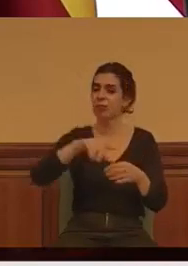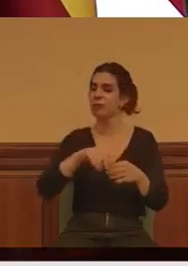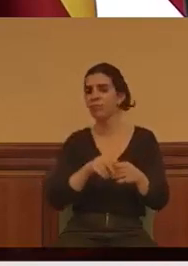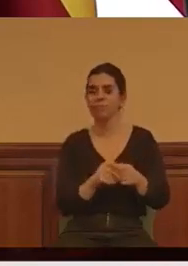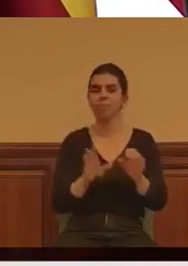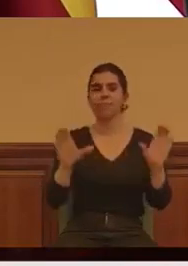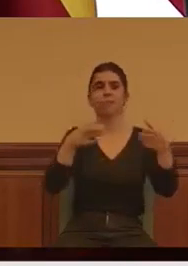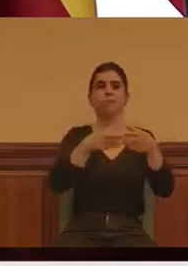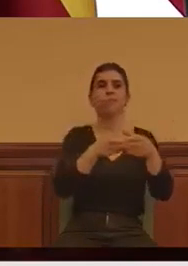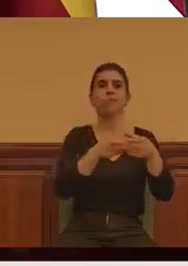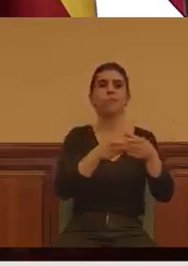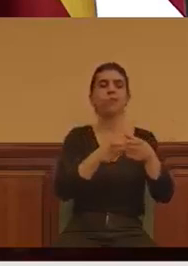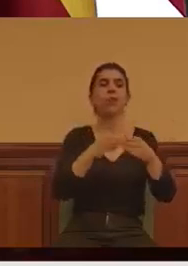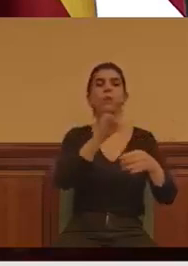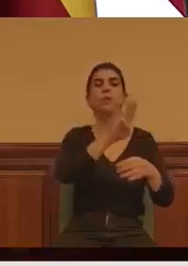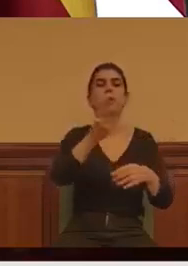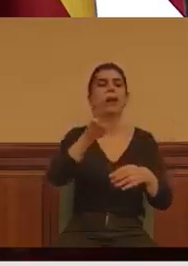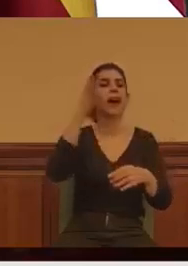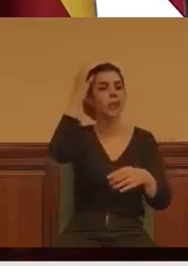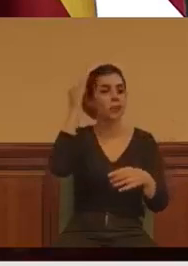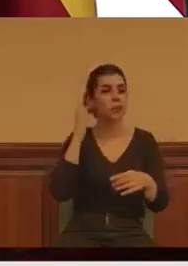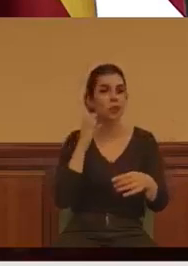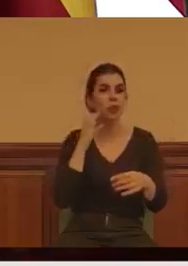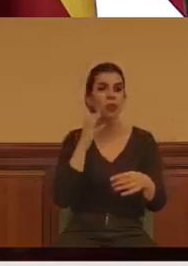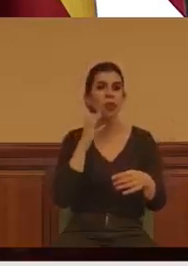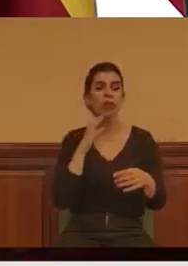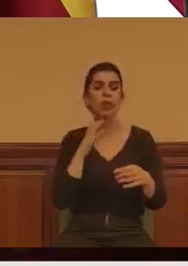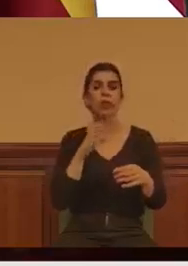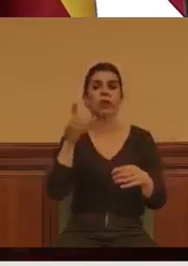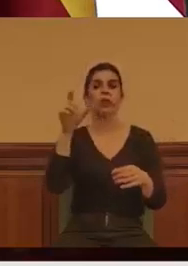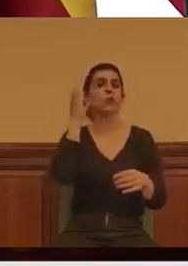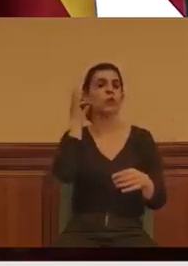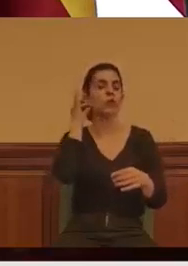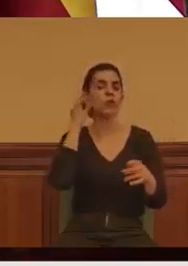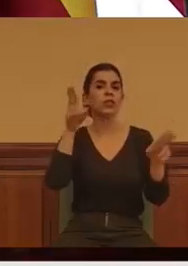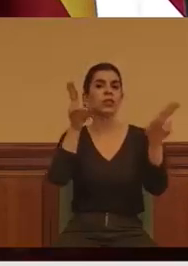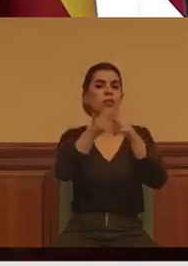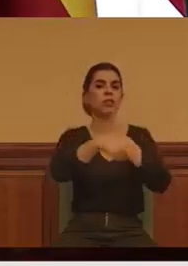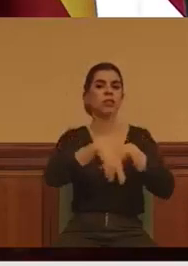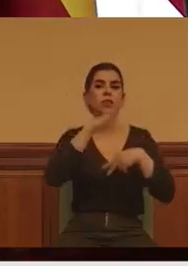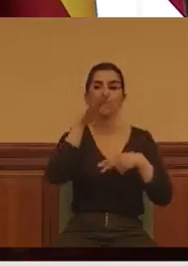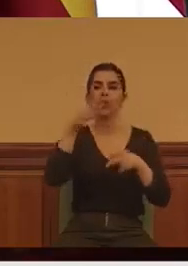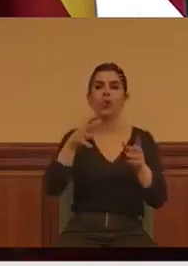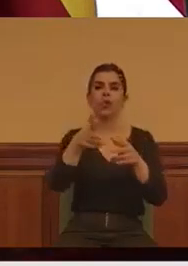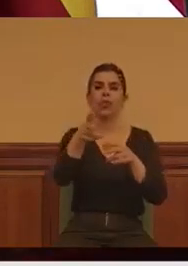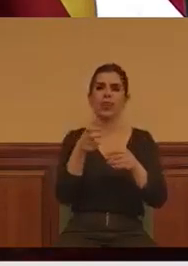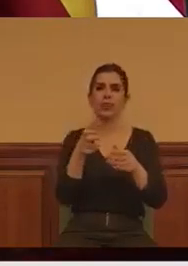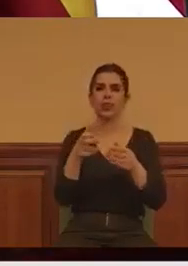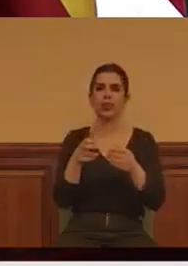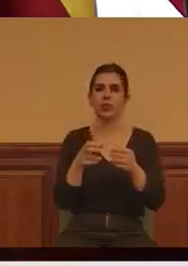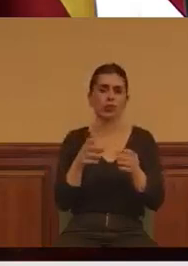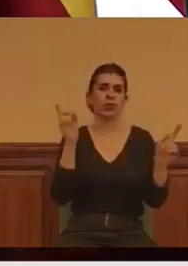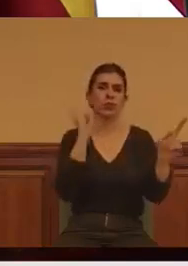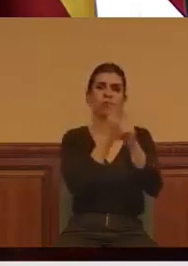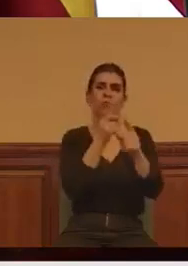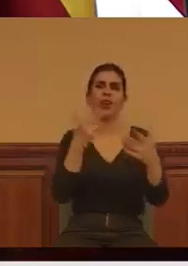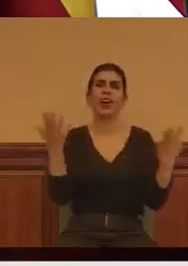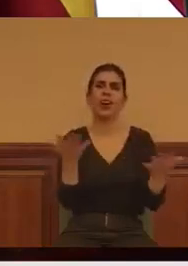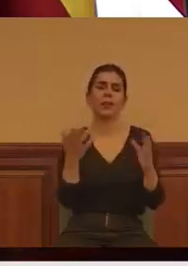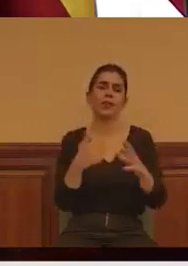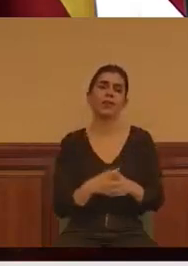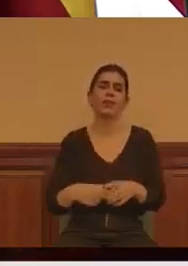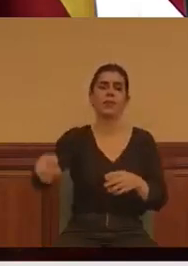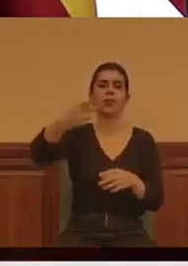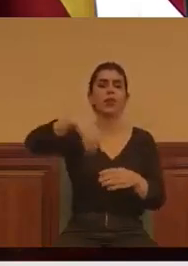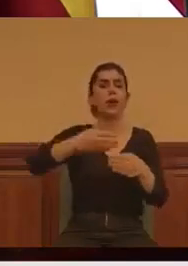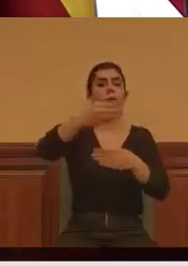no haya procedido a su cese todavía ante vulneraciones tan graves? Pues hemos encontrado alguna posible explicación en la